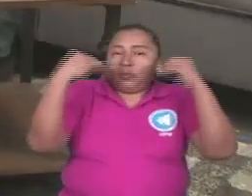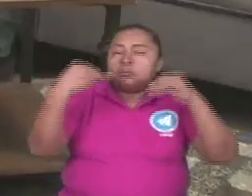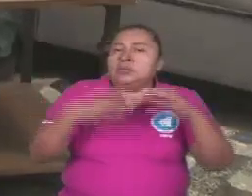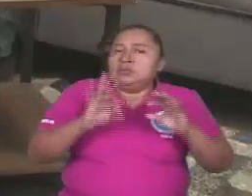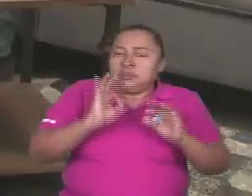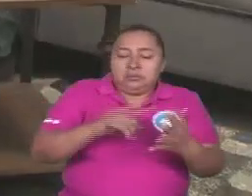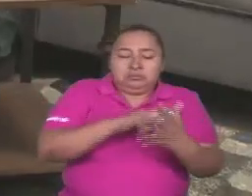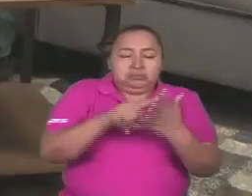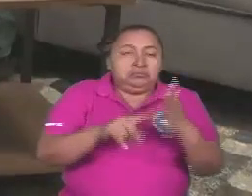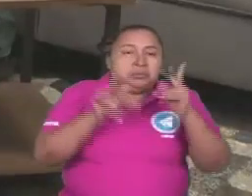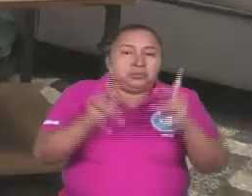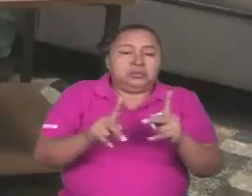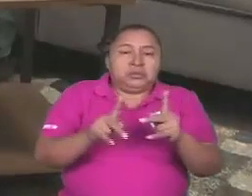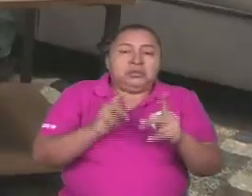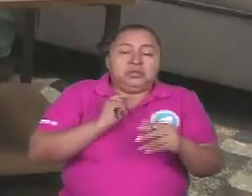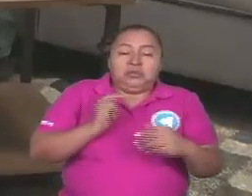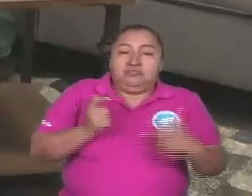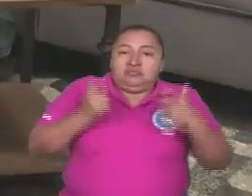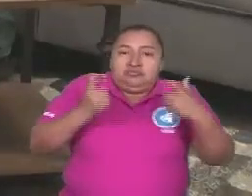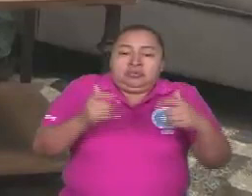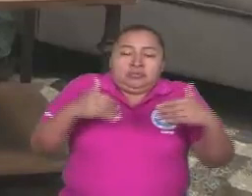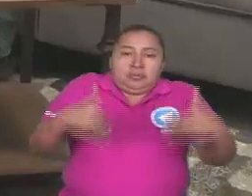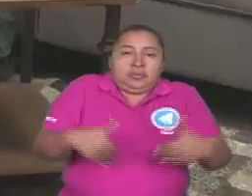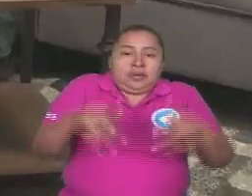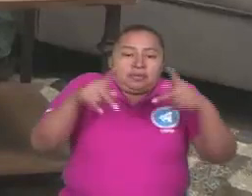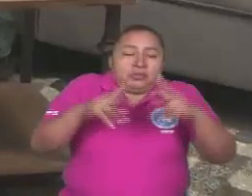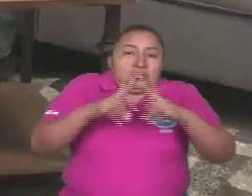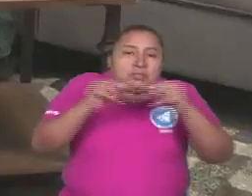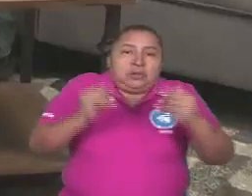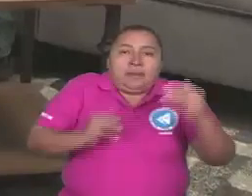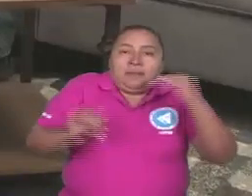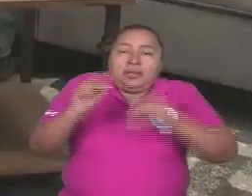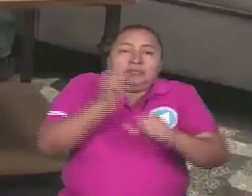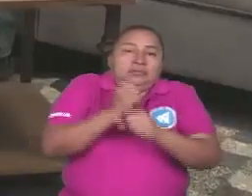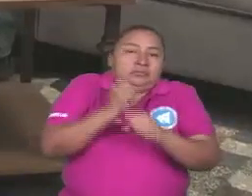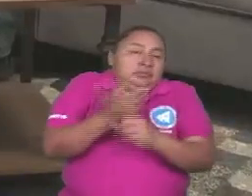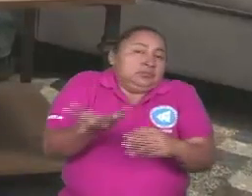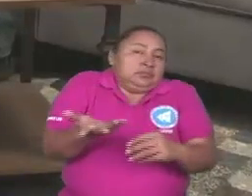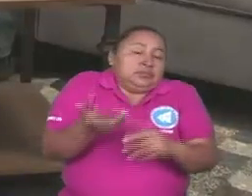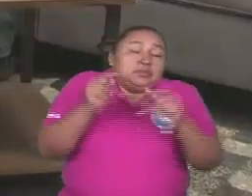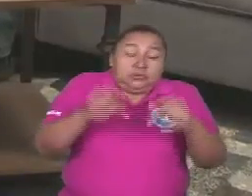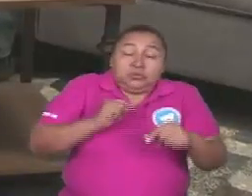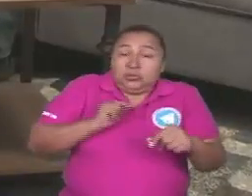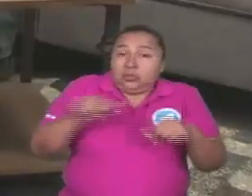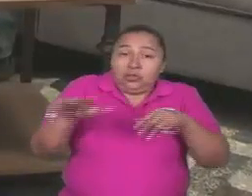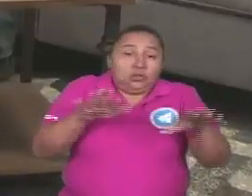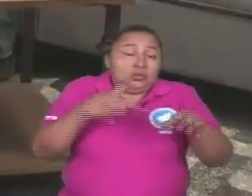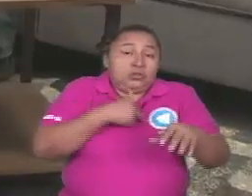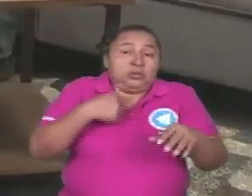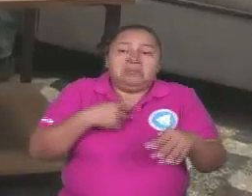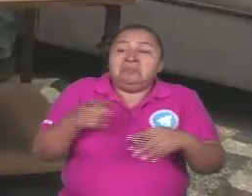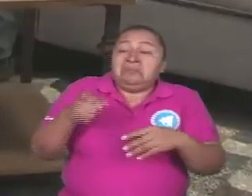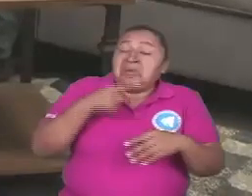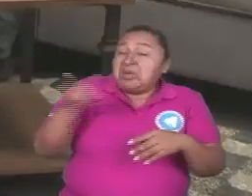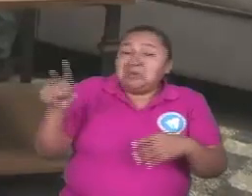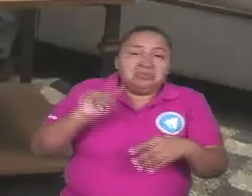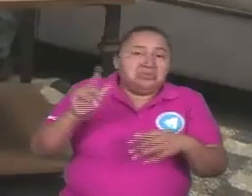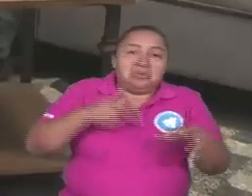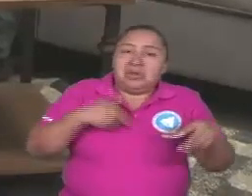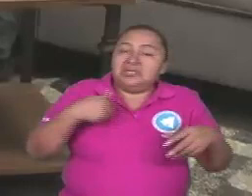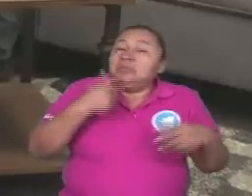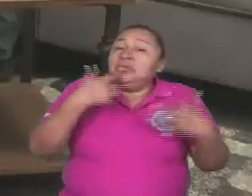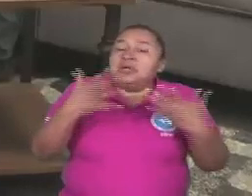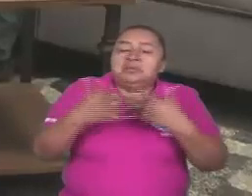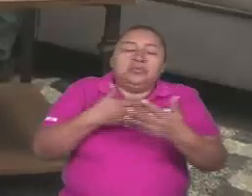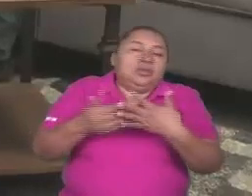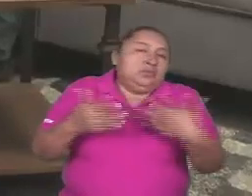efectivamente. Realmente, la riqueza va a incrementar en el Nicaragua. Y entonces, esa cosa que ellos no lo hicieron nunca, porque no les importaba. No les